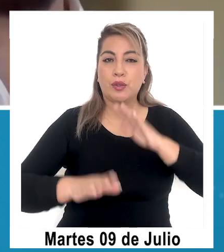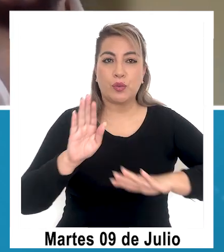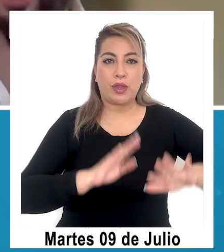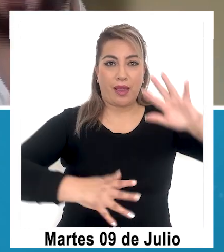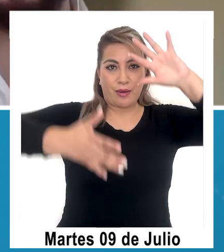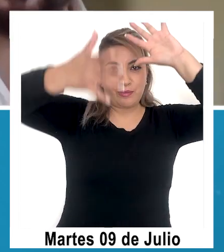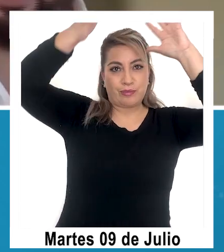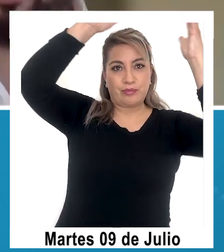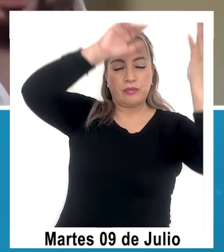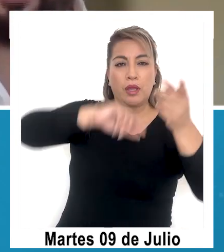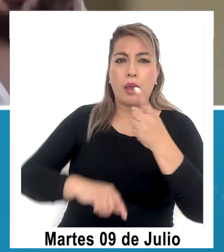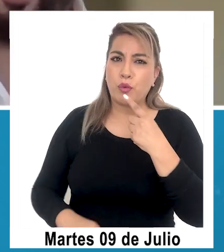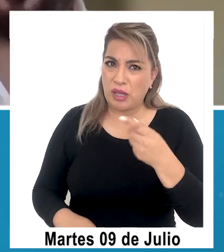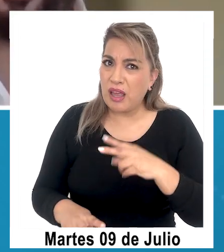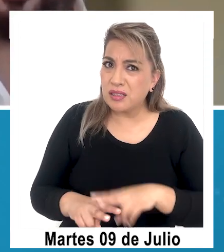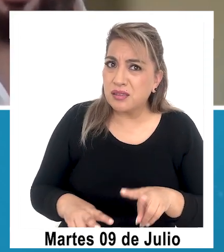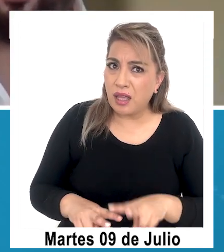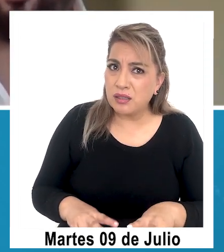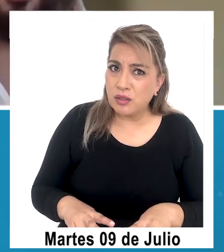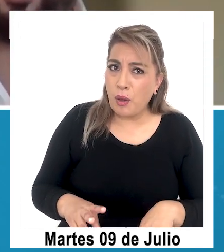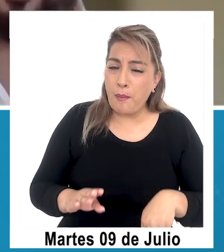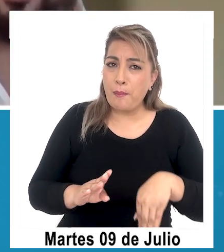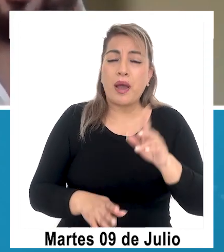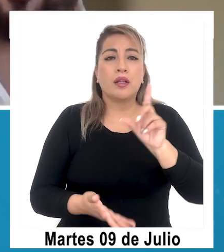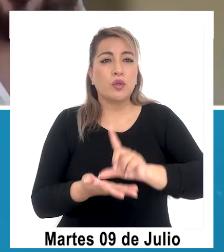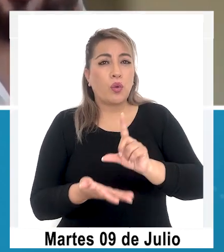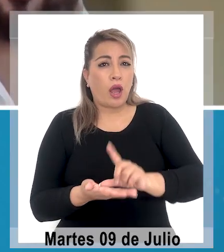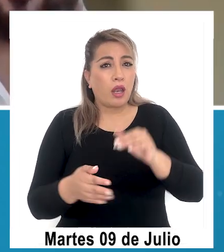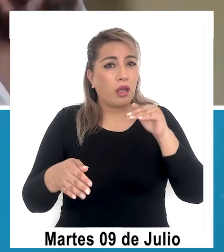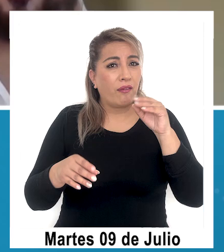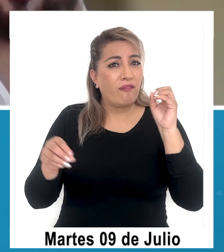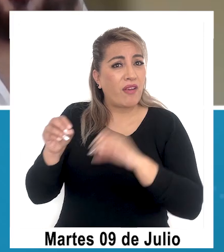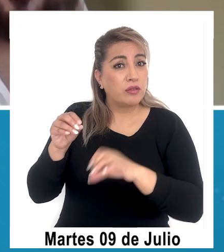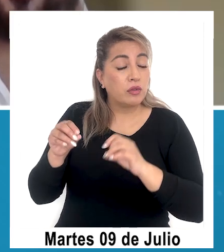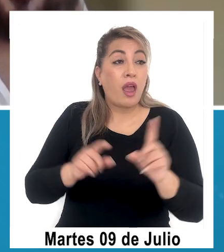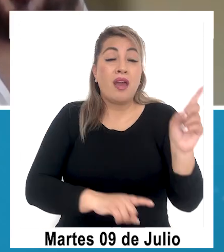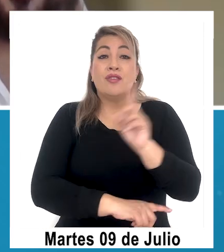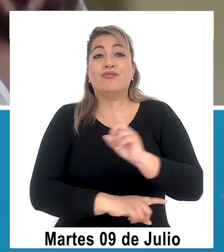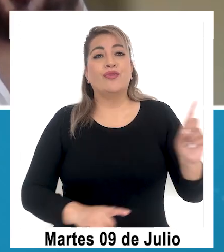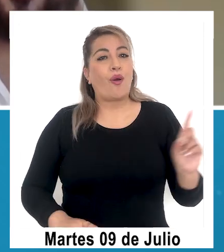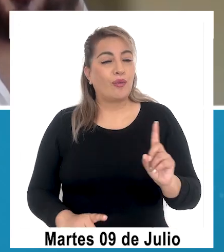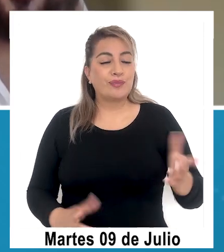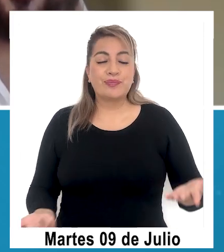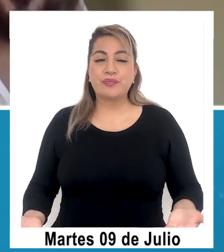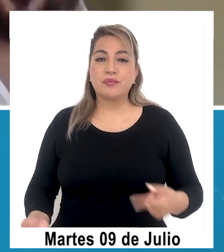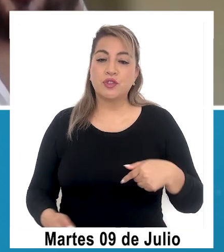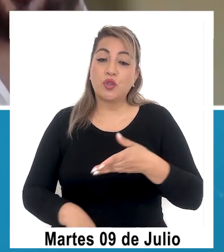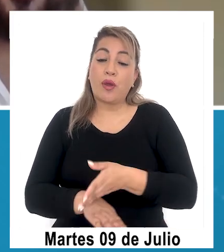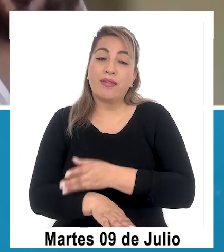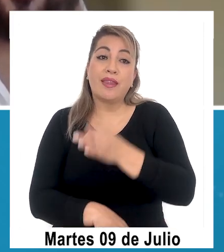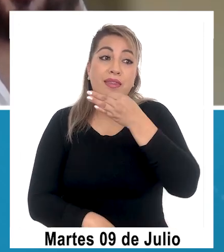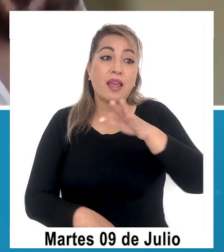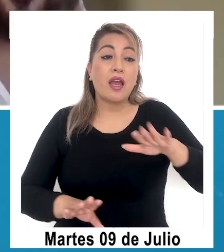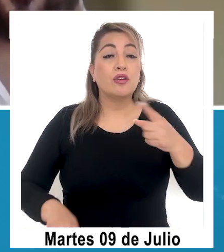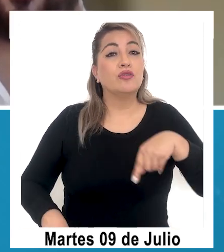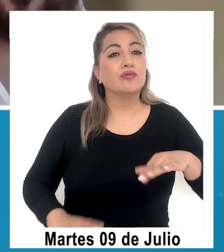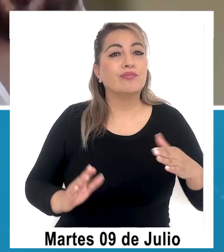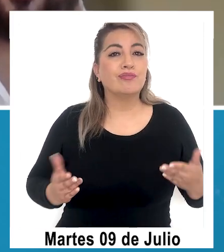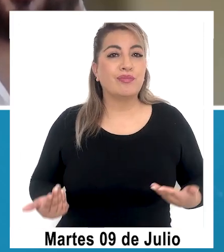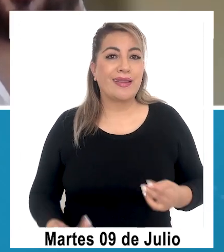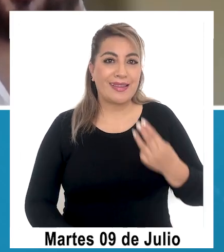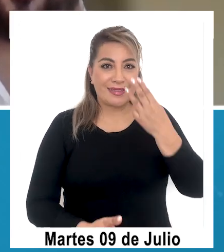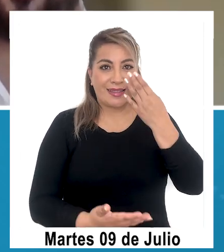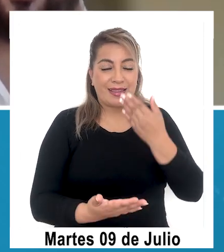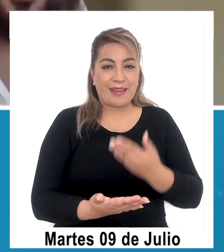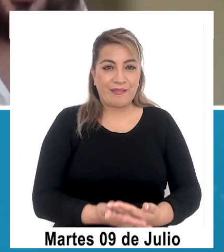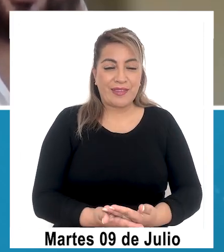medioambiente. ¿Pero se está haciendo? ¿Se están poniendo más centros de acopio y eso? No, no, es que, por eso te decía, que nosotros en este momento estamos tomando la tercera,